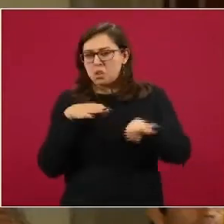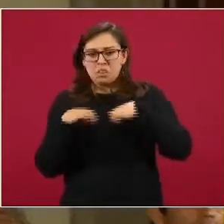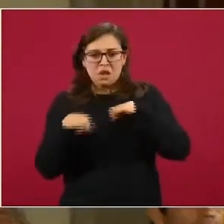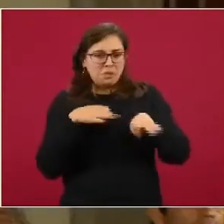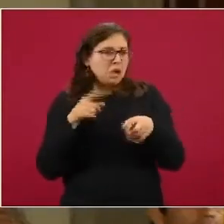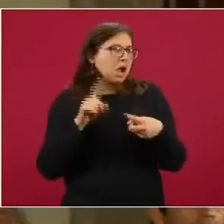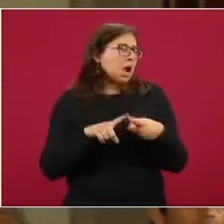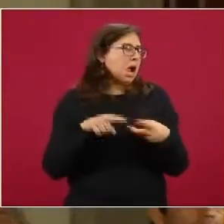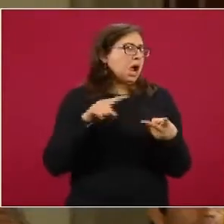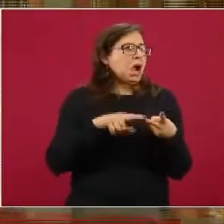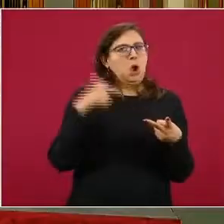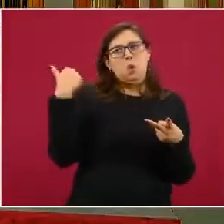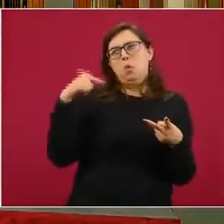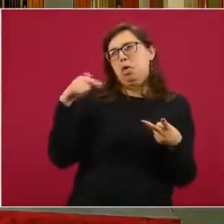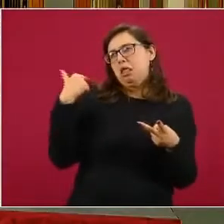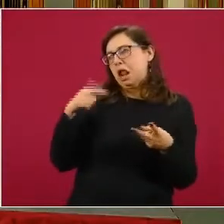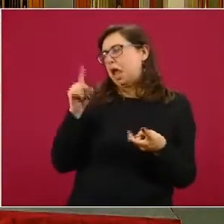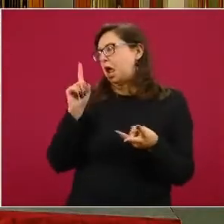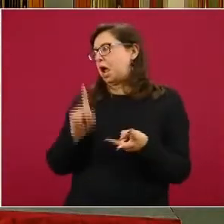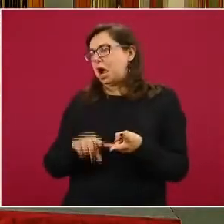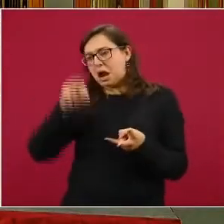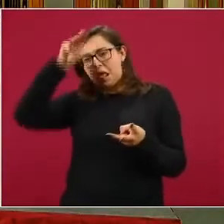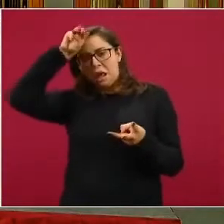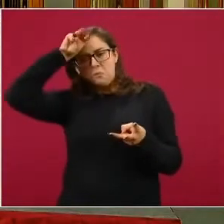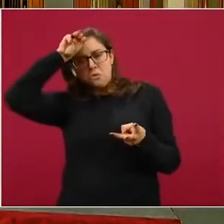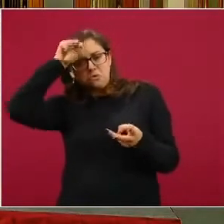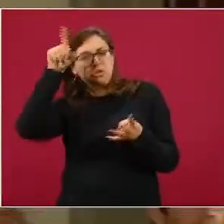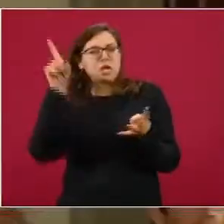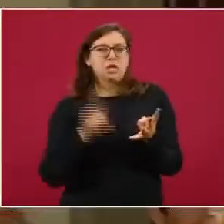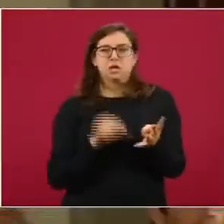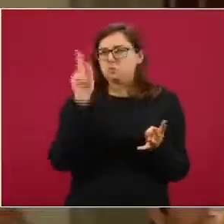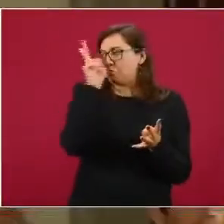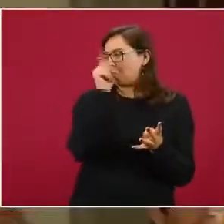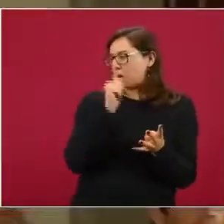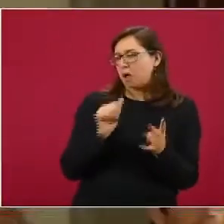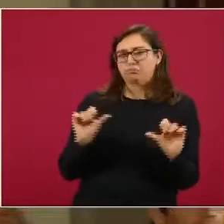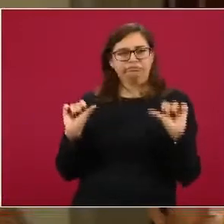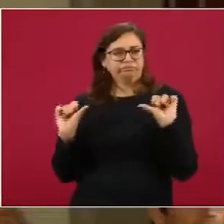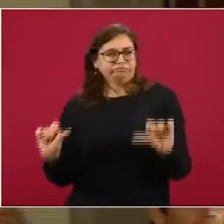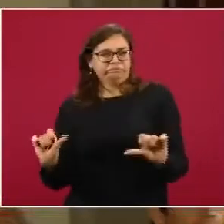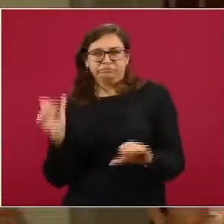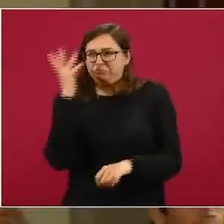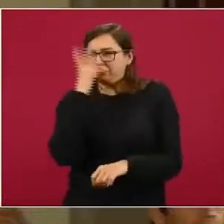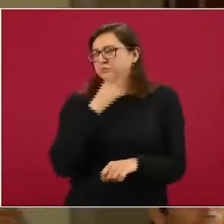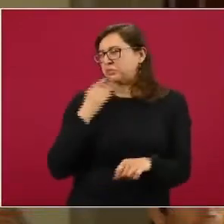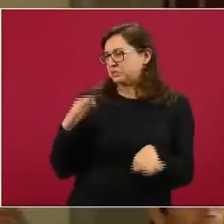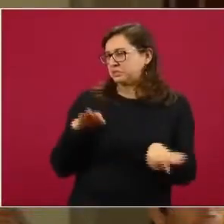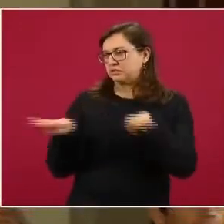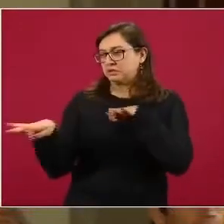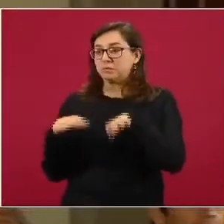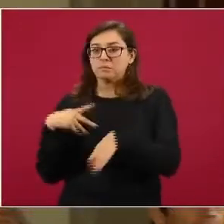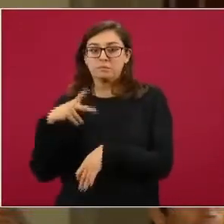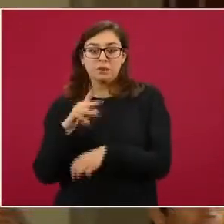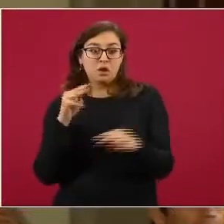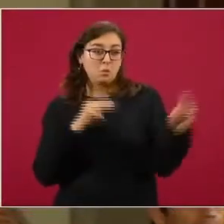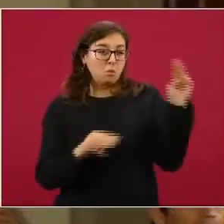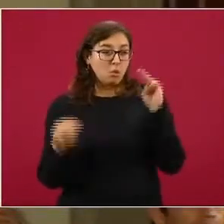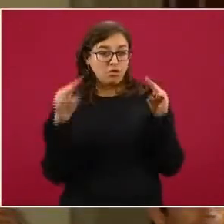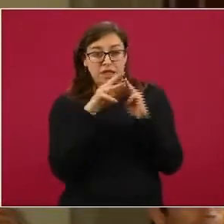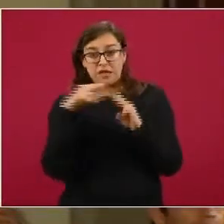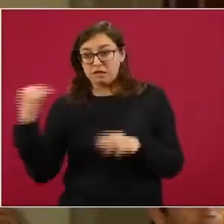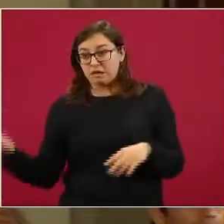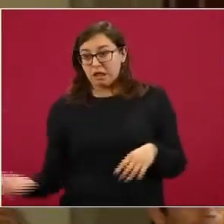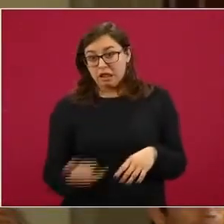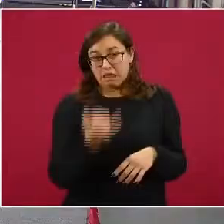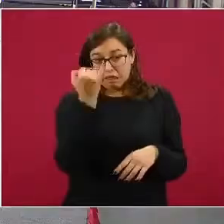en Guadalajara, Monterrey, en Hermosillo, seguramente lo es, pero ir a la sierra, ir al desierto, ir a lugares así que son remotos cientos y cientos de kilómetros